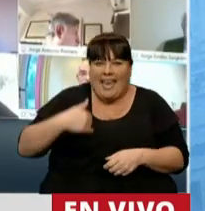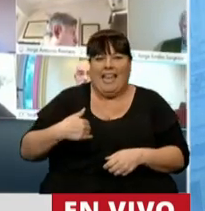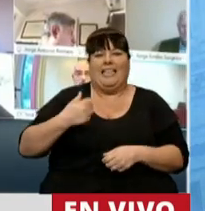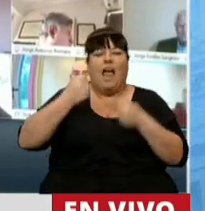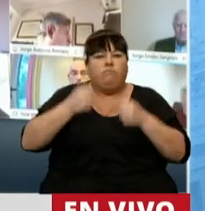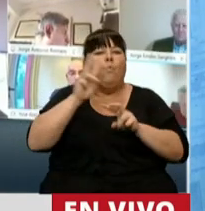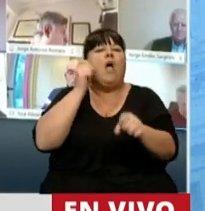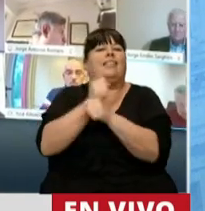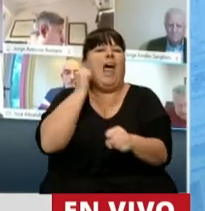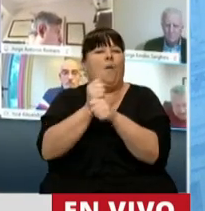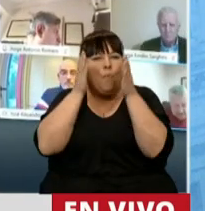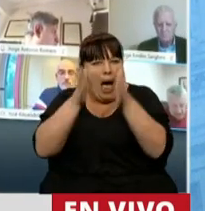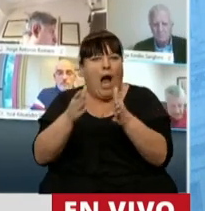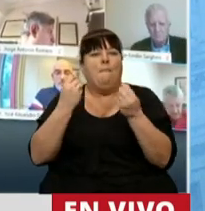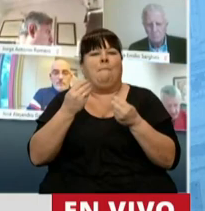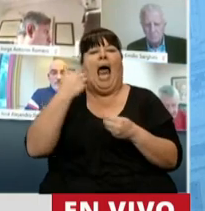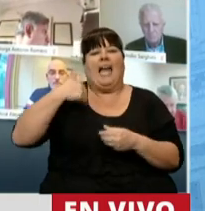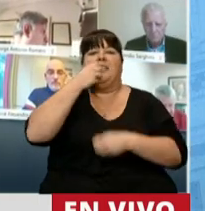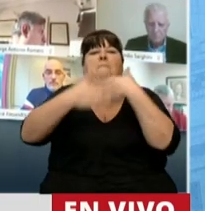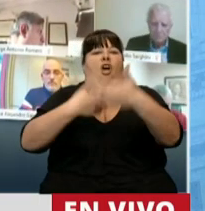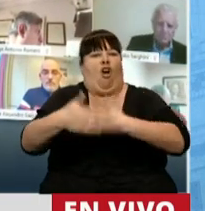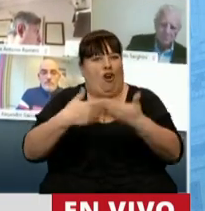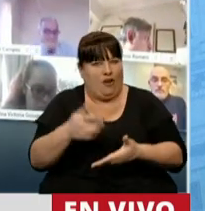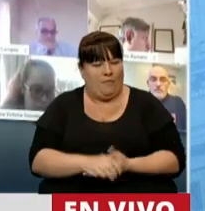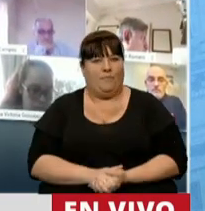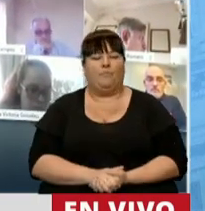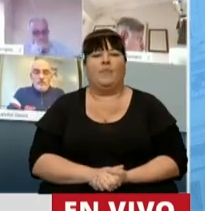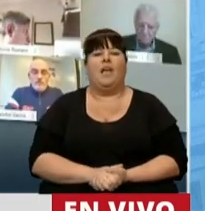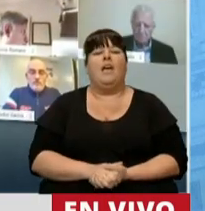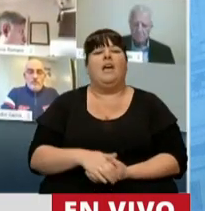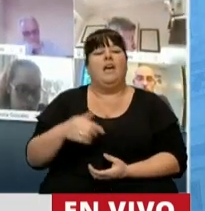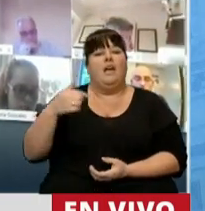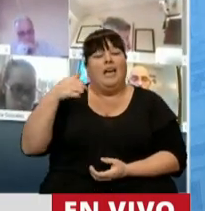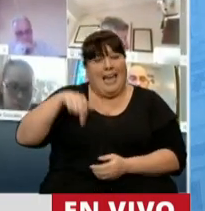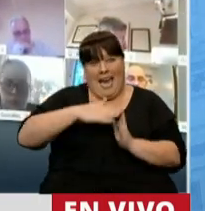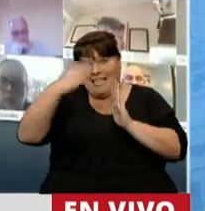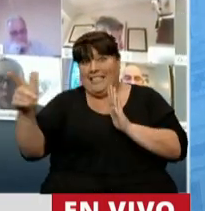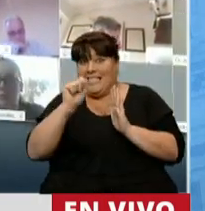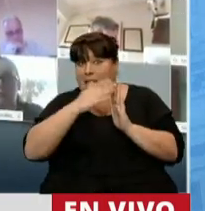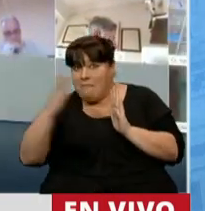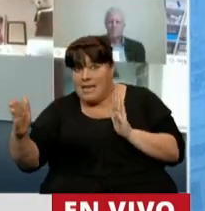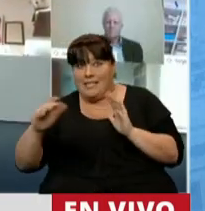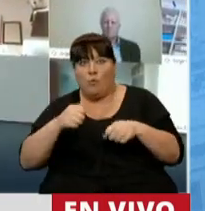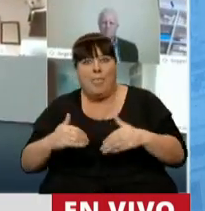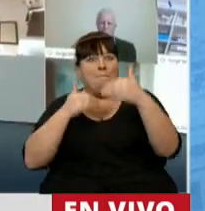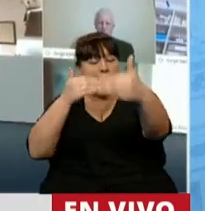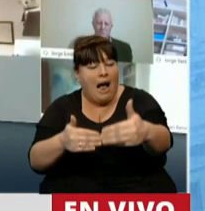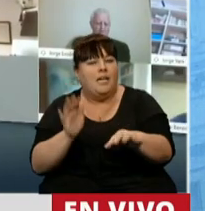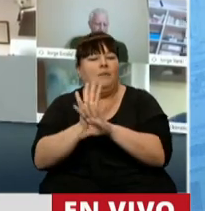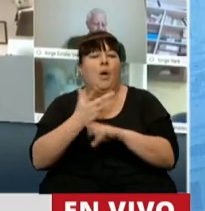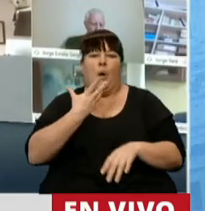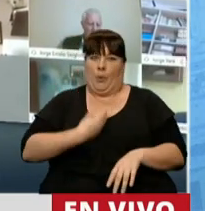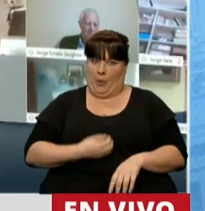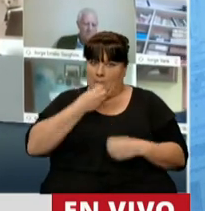trabajo va a salir este país adelante. Esta discusión de 180 días es un